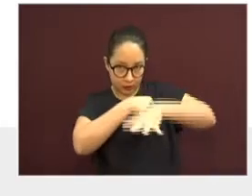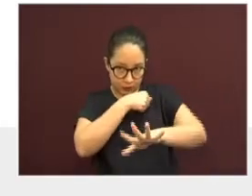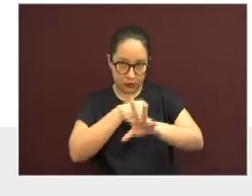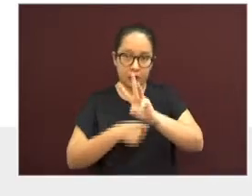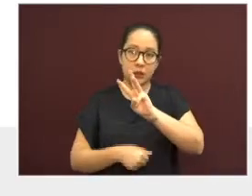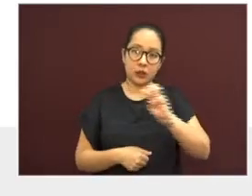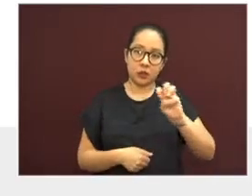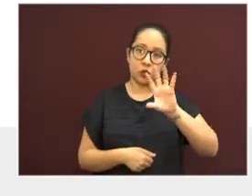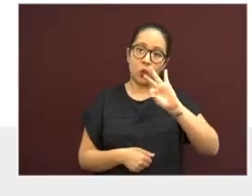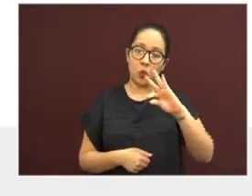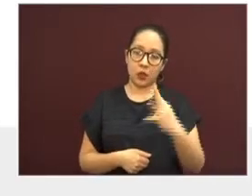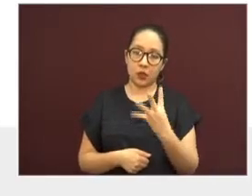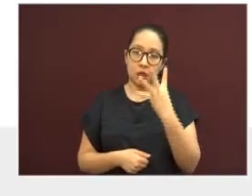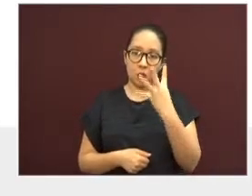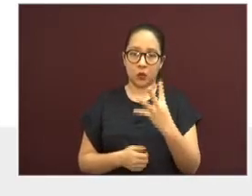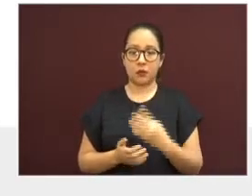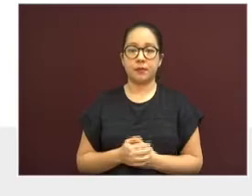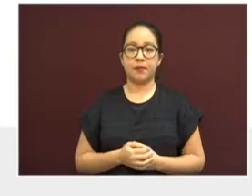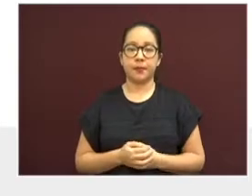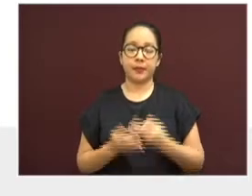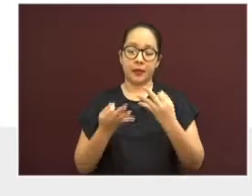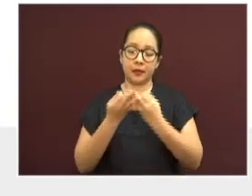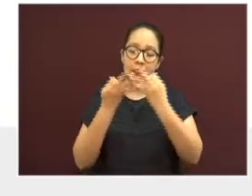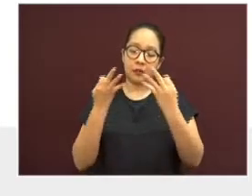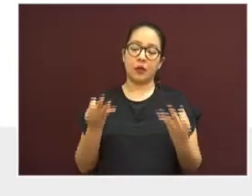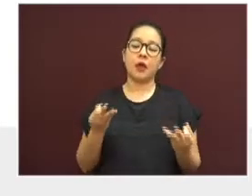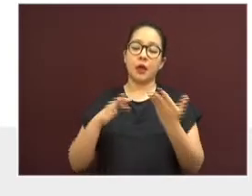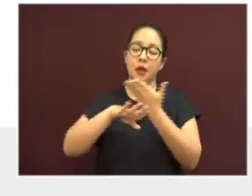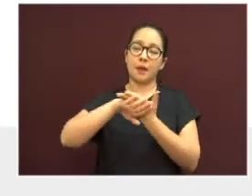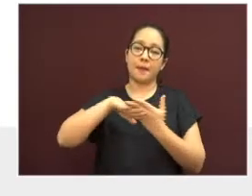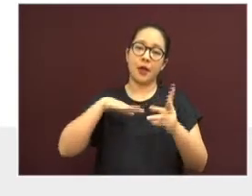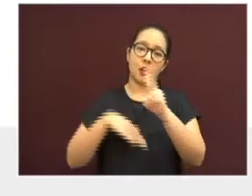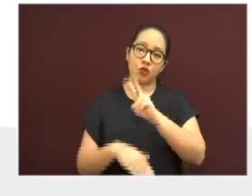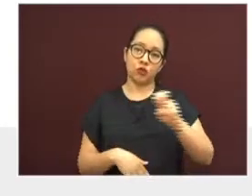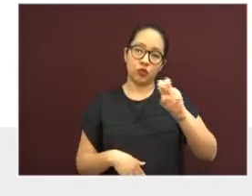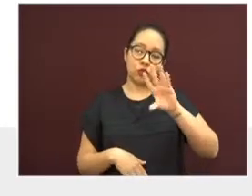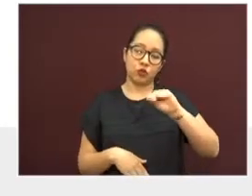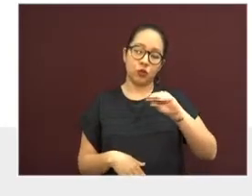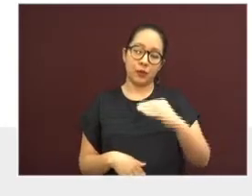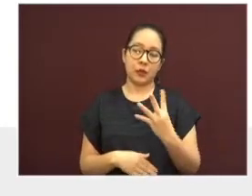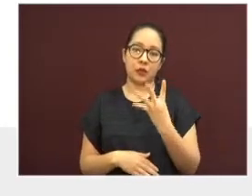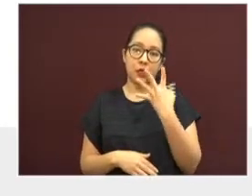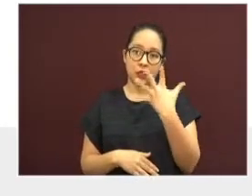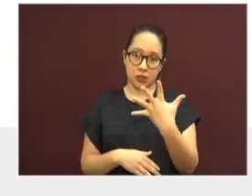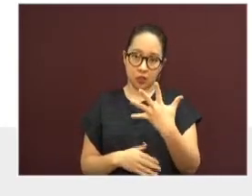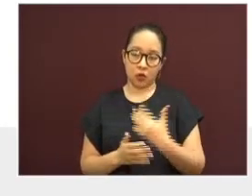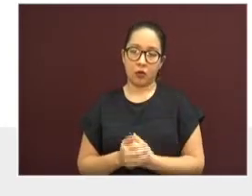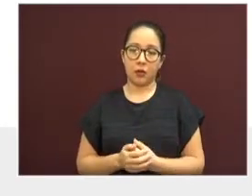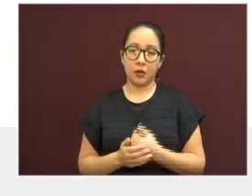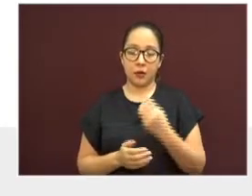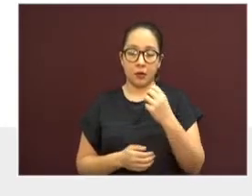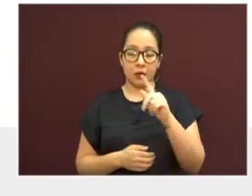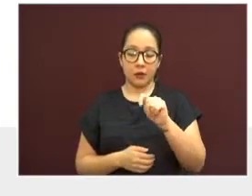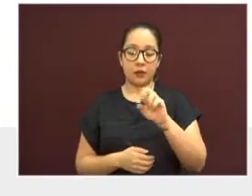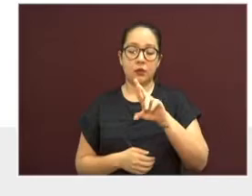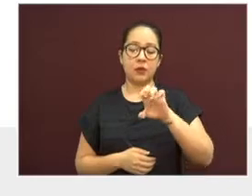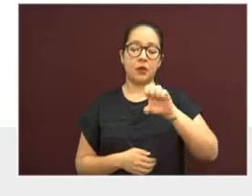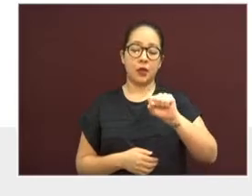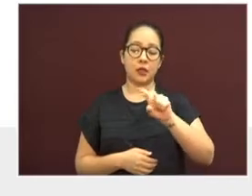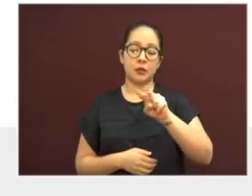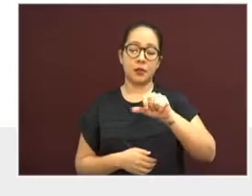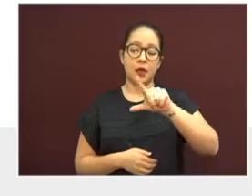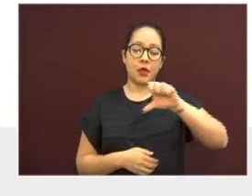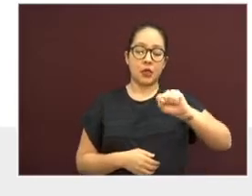344. Tierra Blanca, 295. Tres Valles, 201.